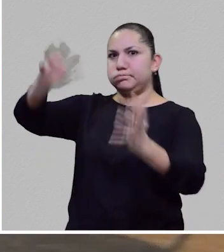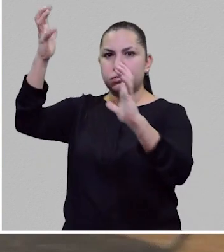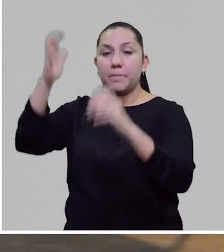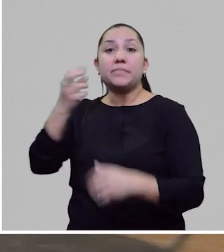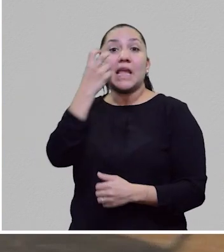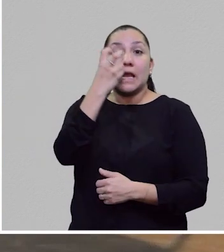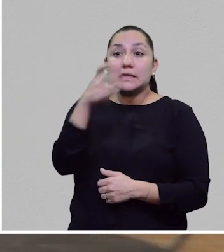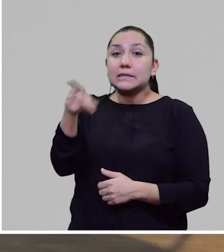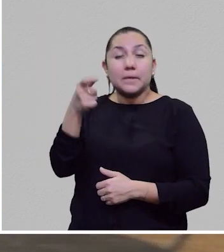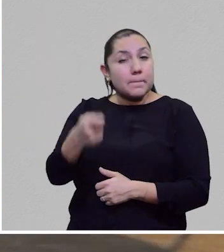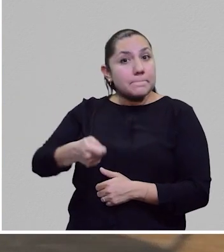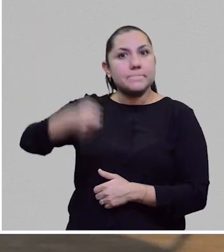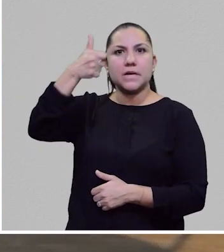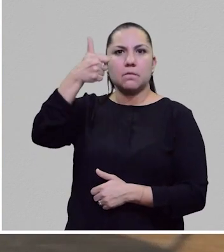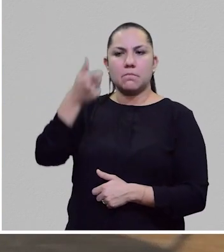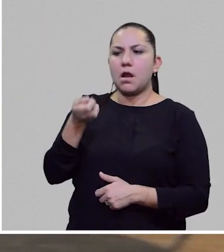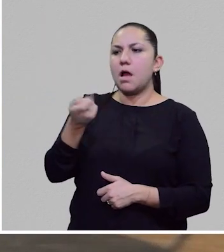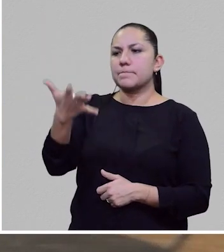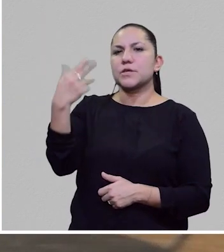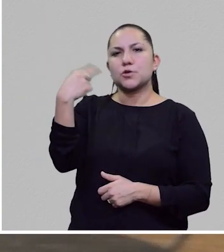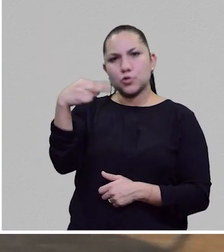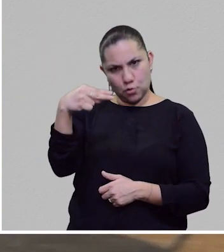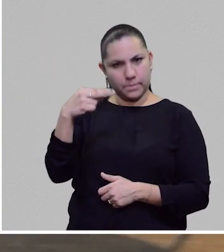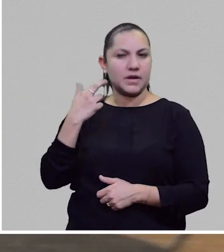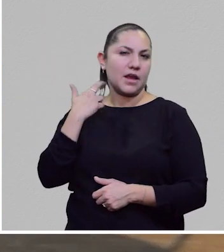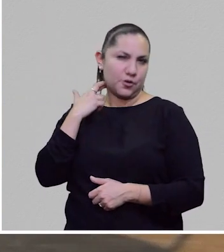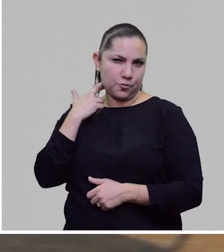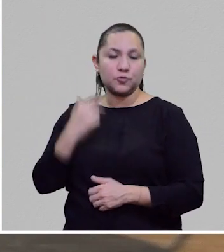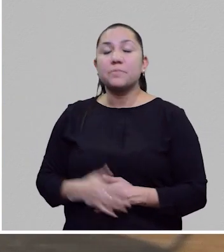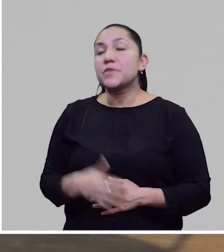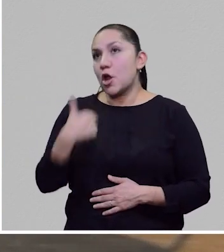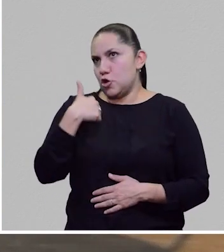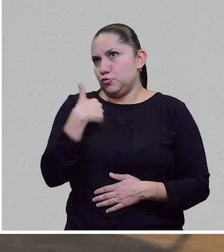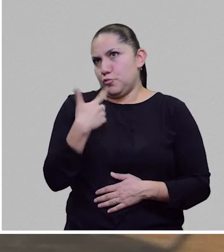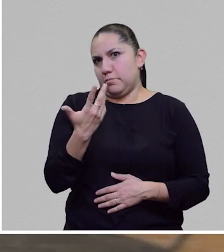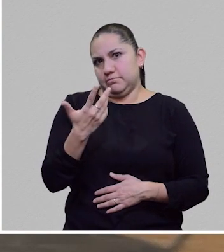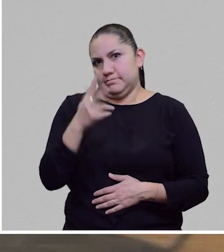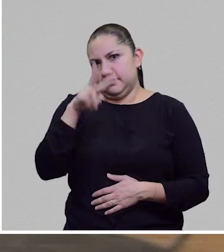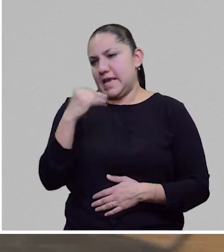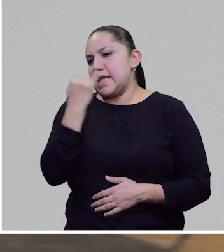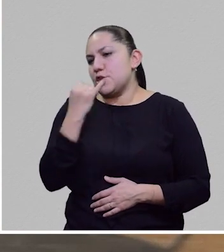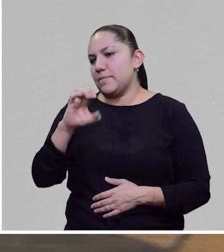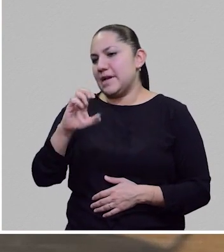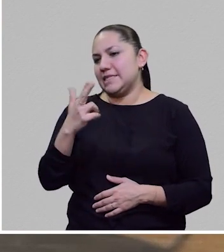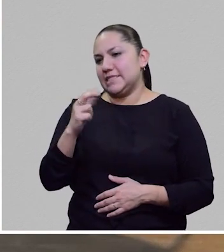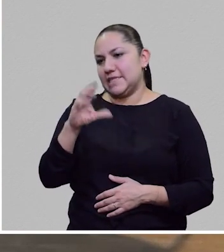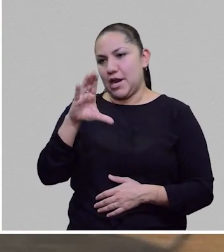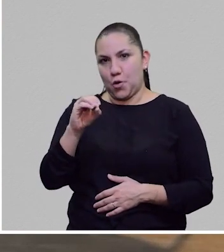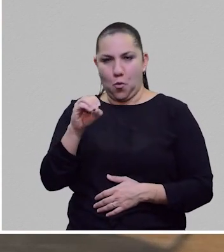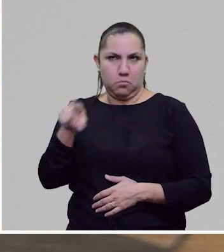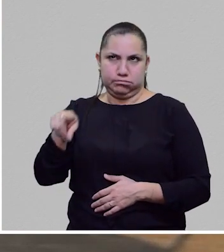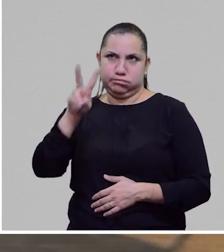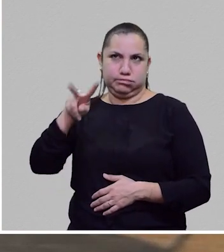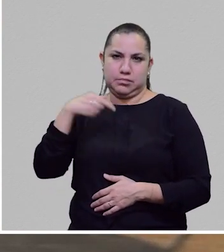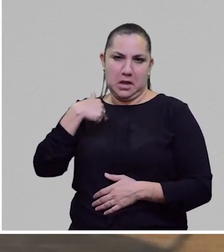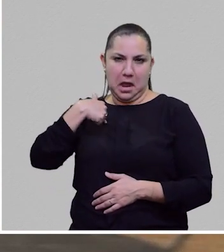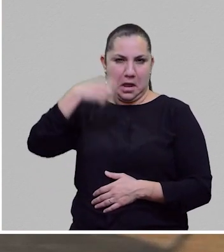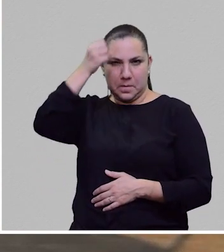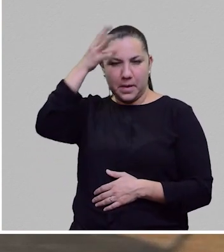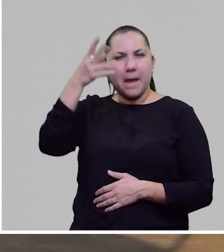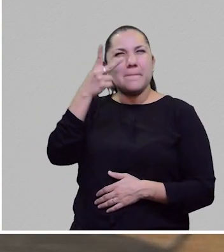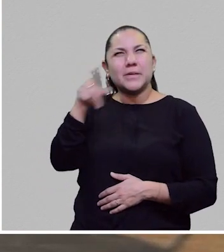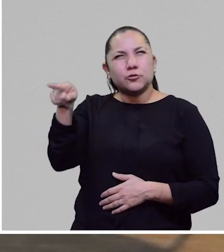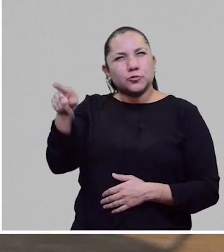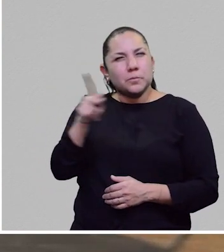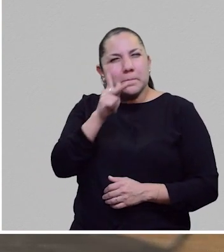que utiliza la palabra robot, que entiendo, mi checo está muy oxidado, como te imaginarás, pero es un vocablo